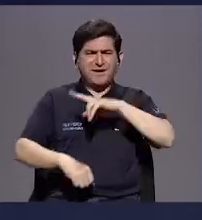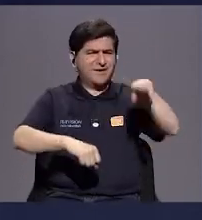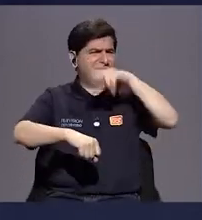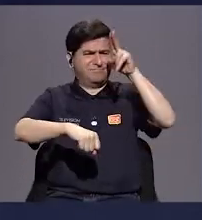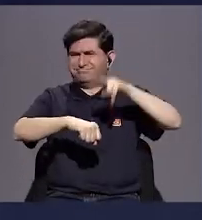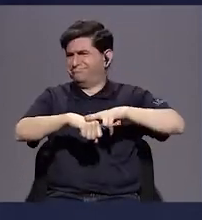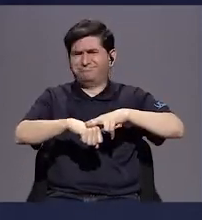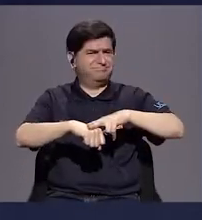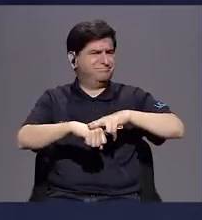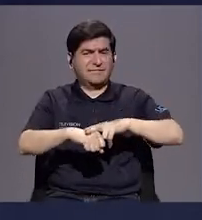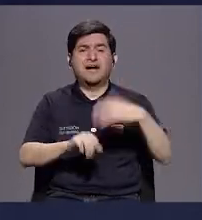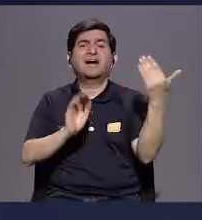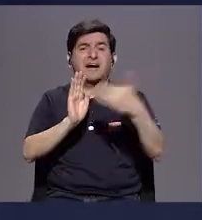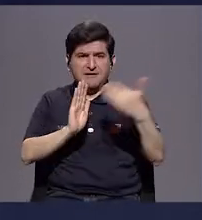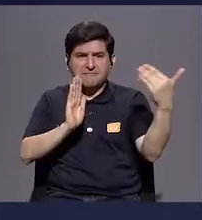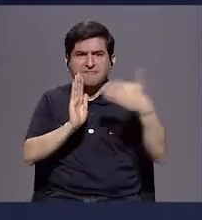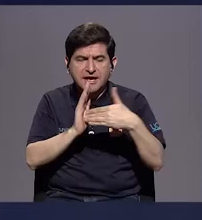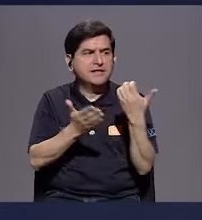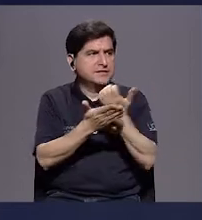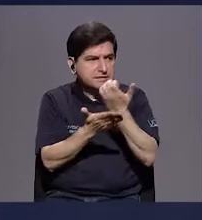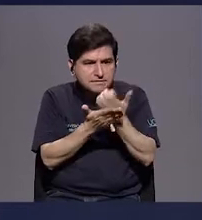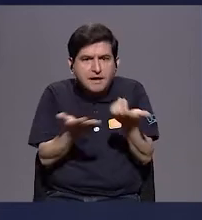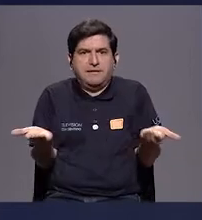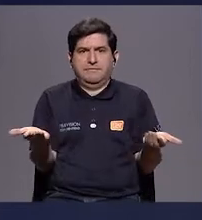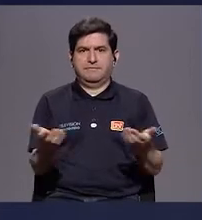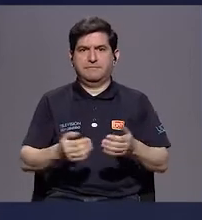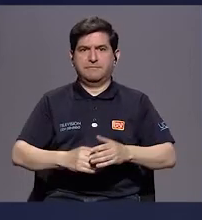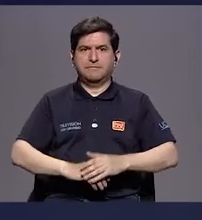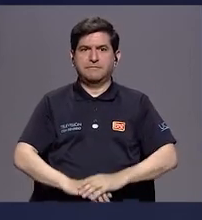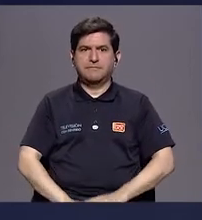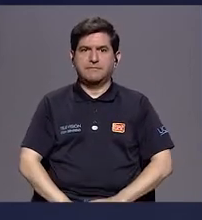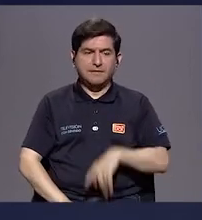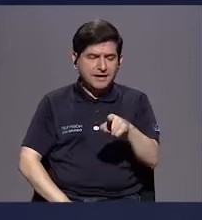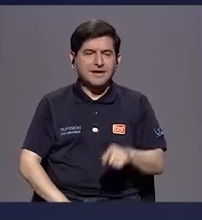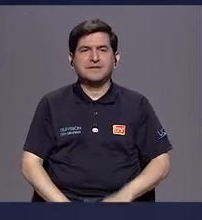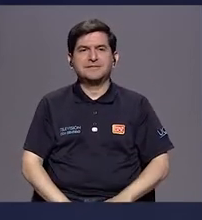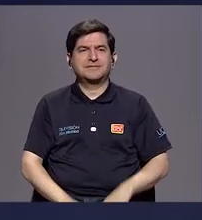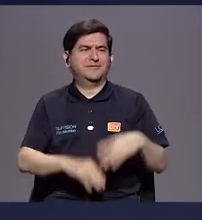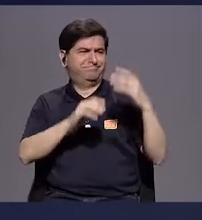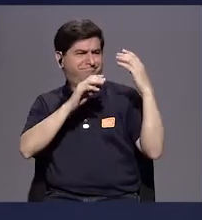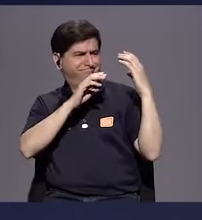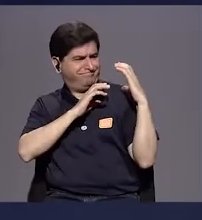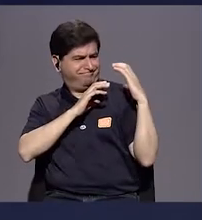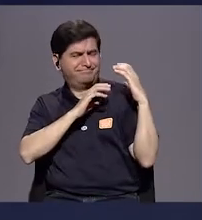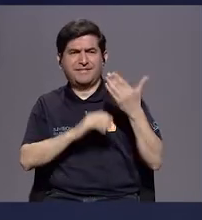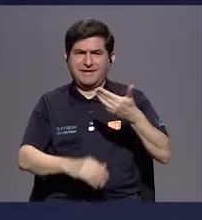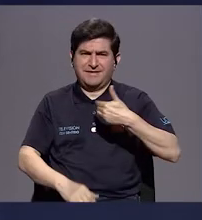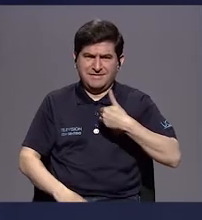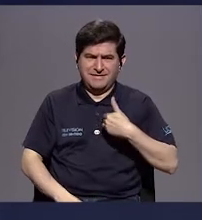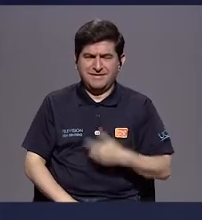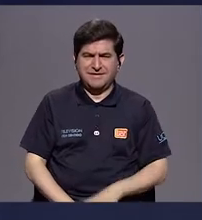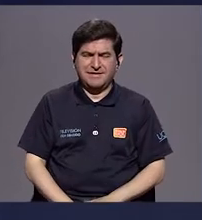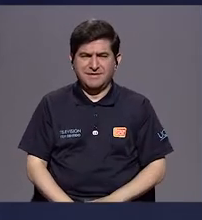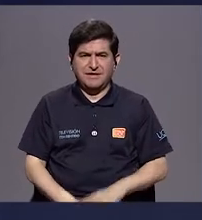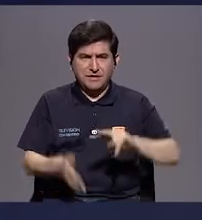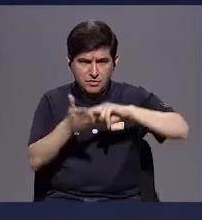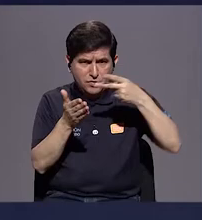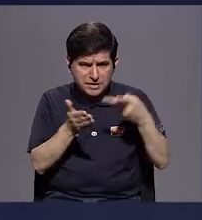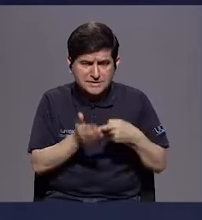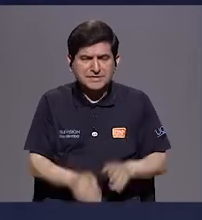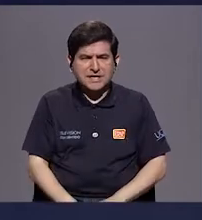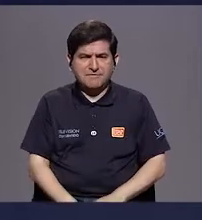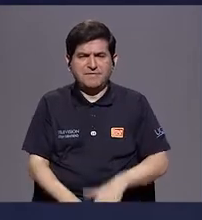esto viene en detrimento de la misma economía. Ese cargo que va a tener el impuesto, o sea, los